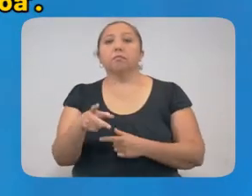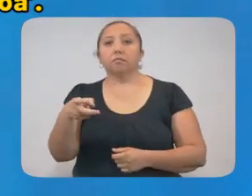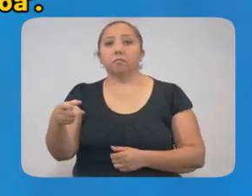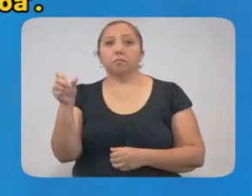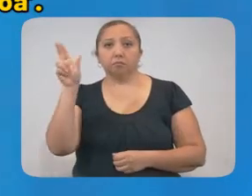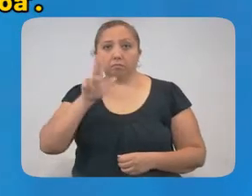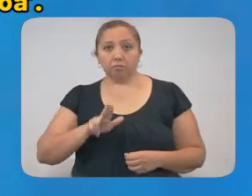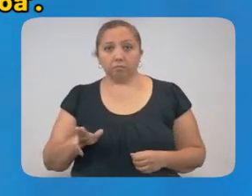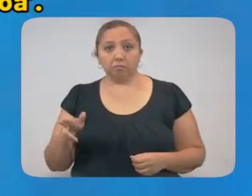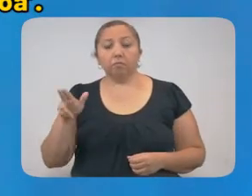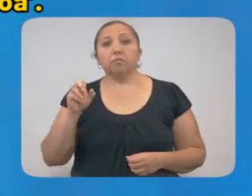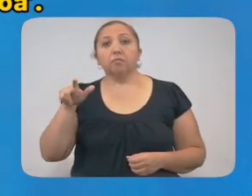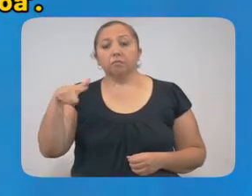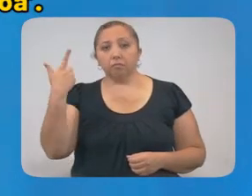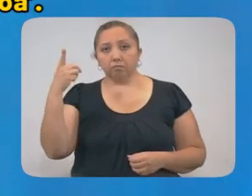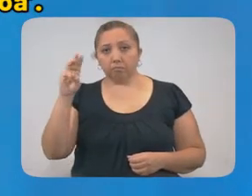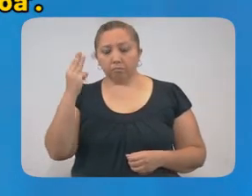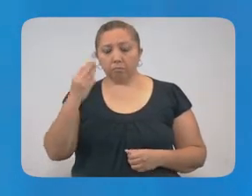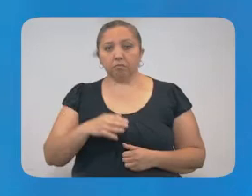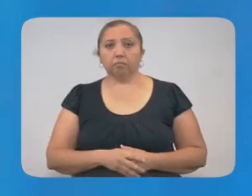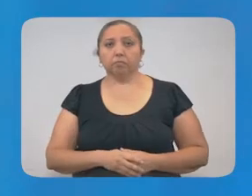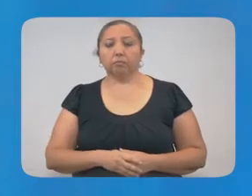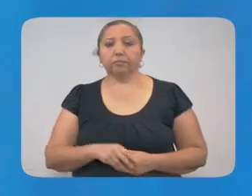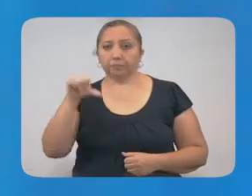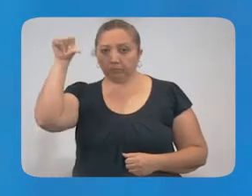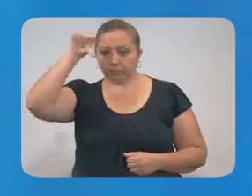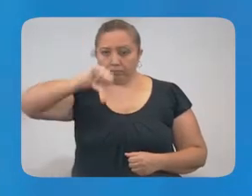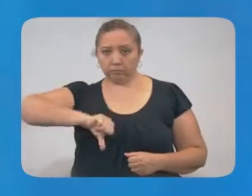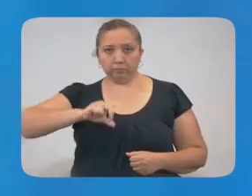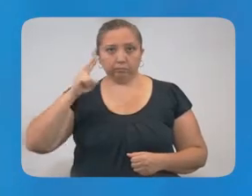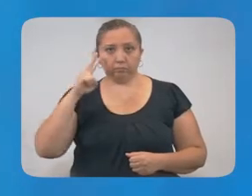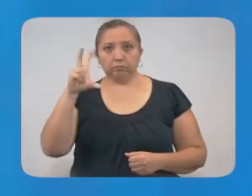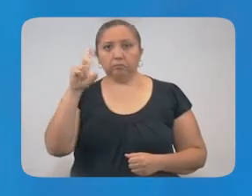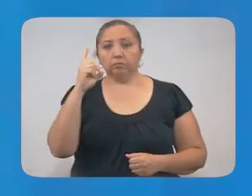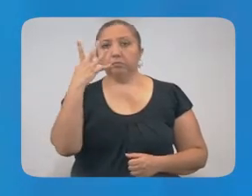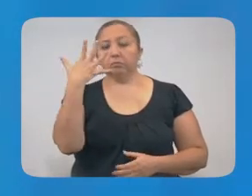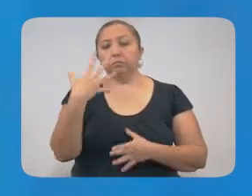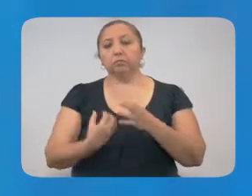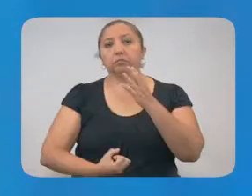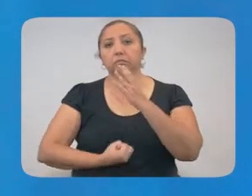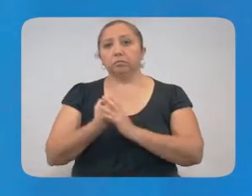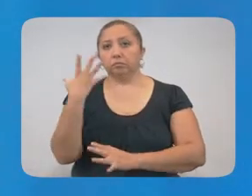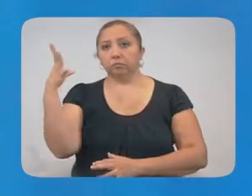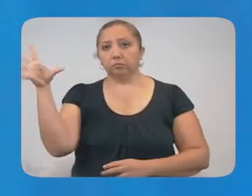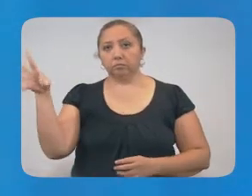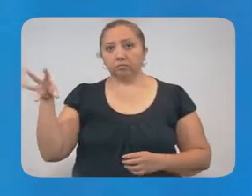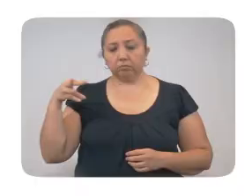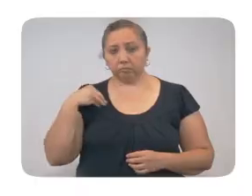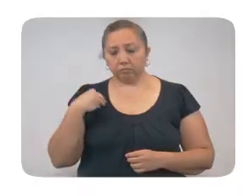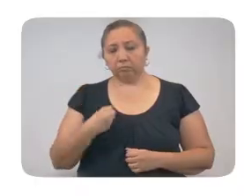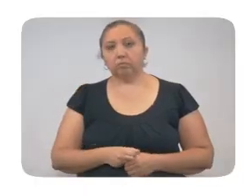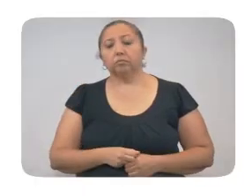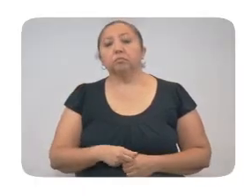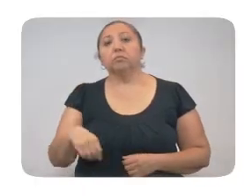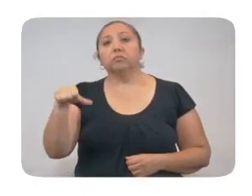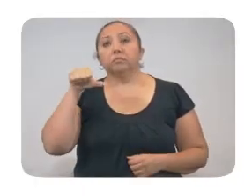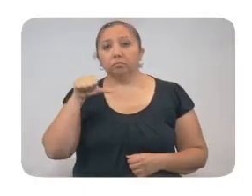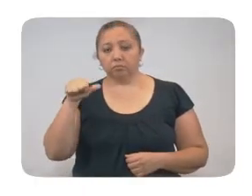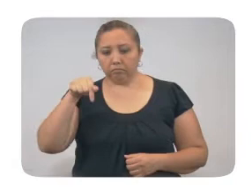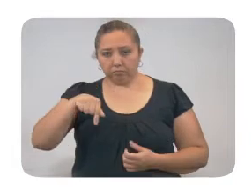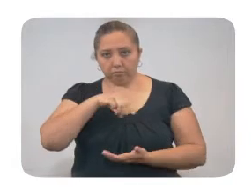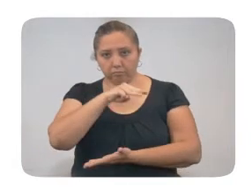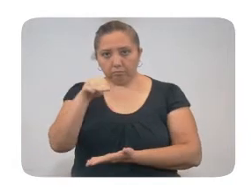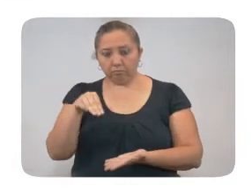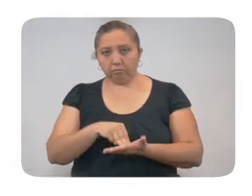de este martes 12 de mayo. Hoy se detectaron 35 nuevos contagios de coronavirus, 16 en